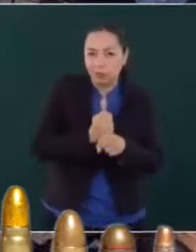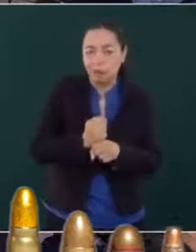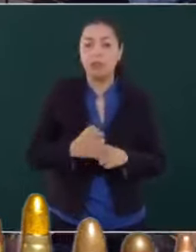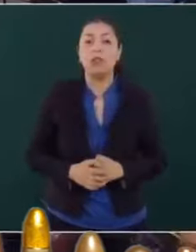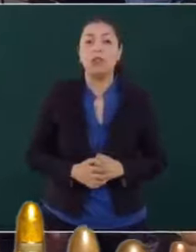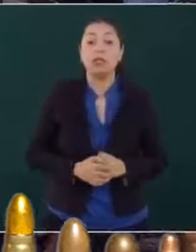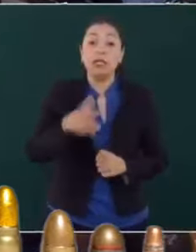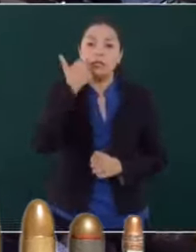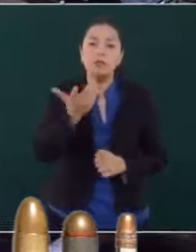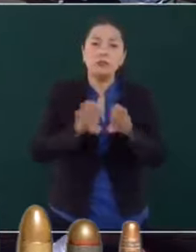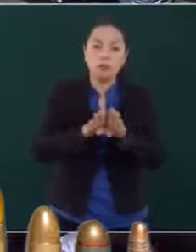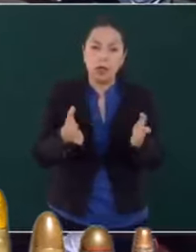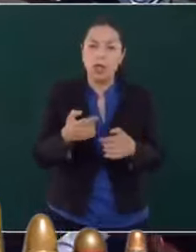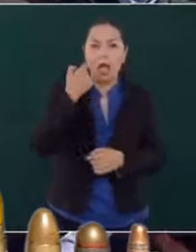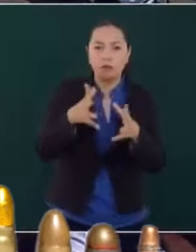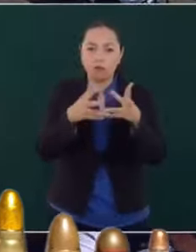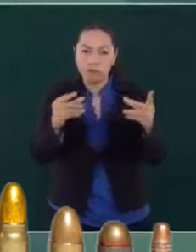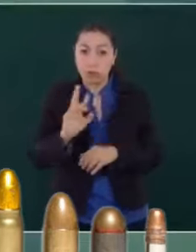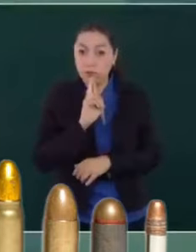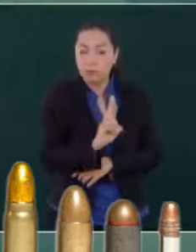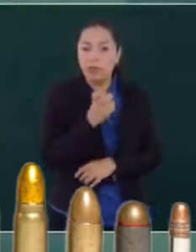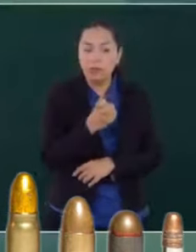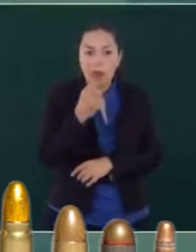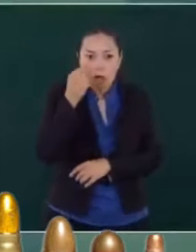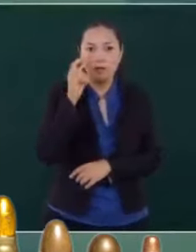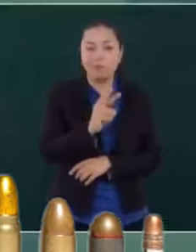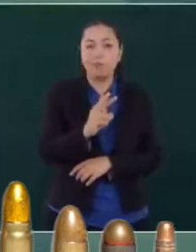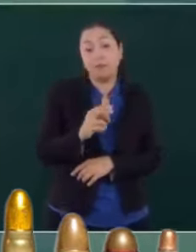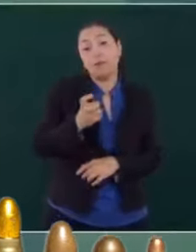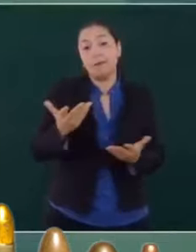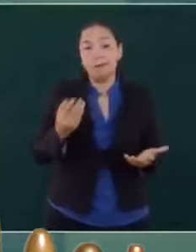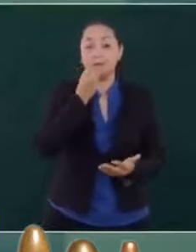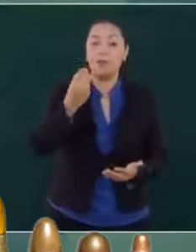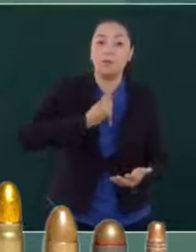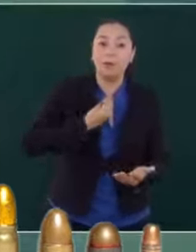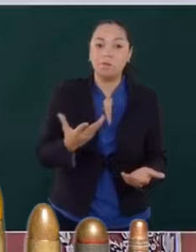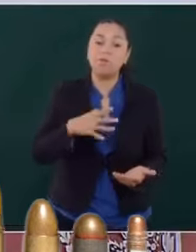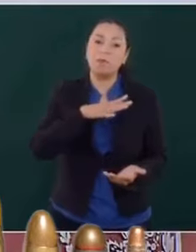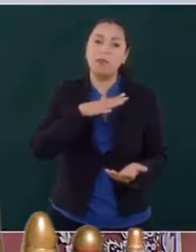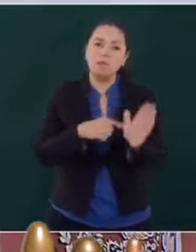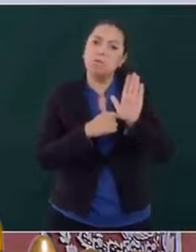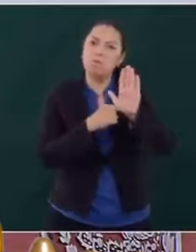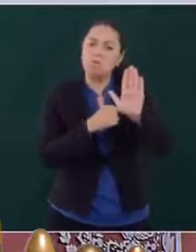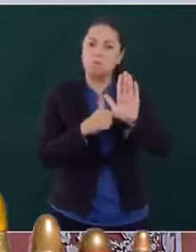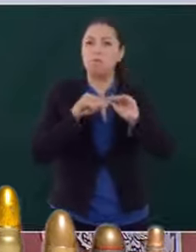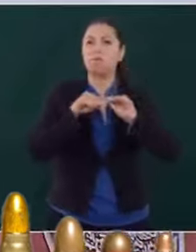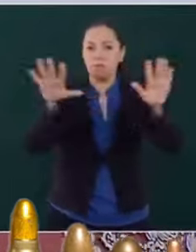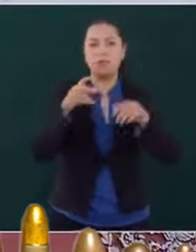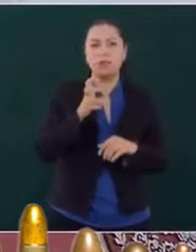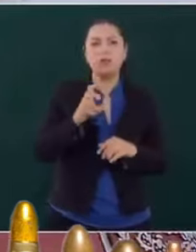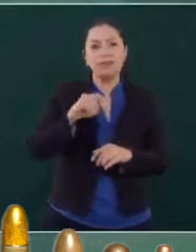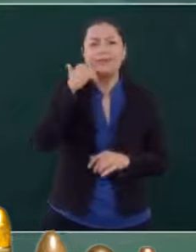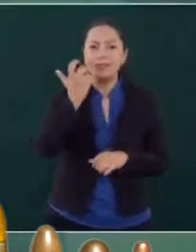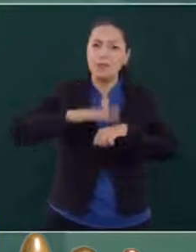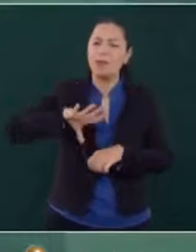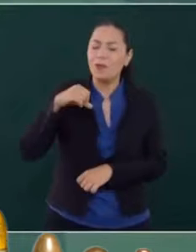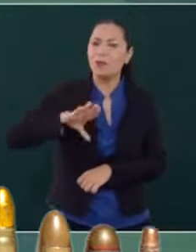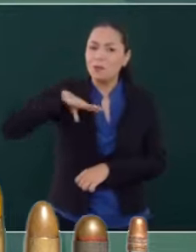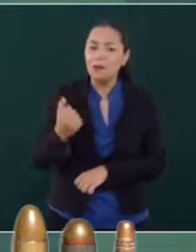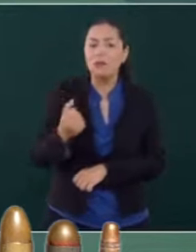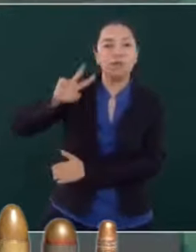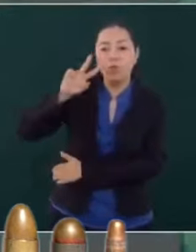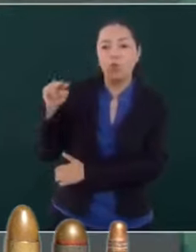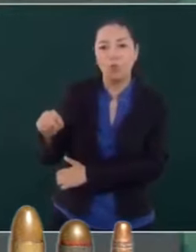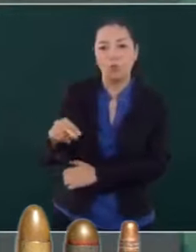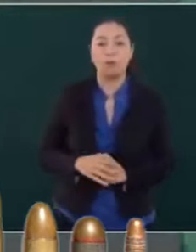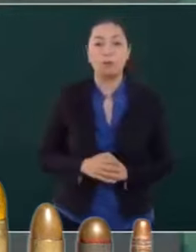si queremos ver resultados, porque esto, aunque lo damos a conocer, se esmeran en